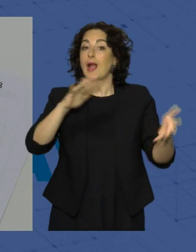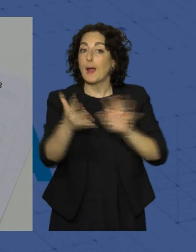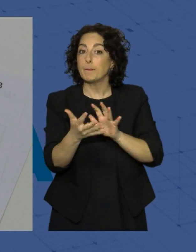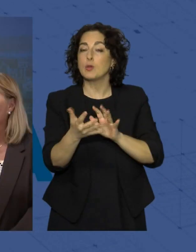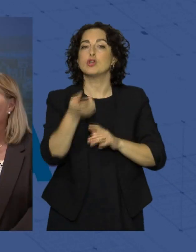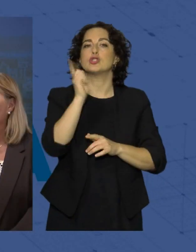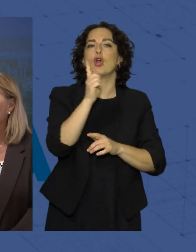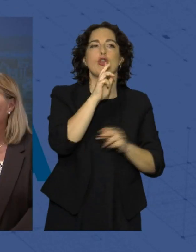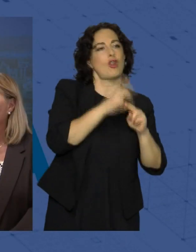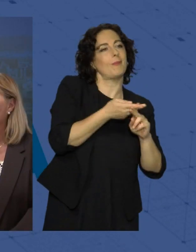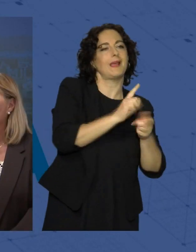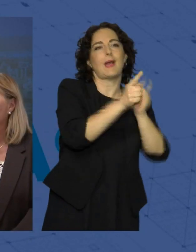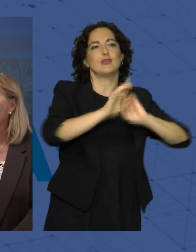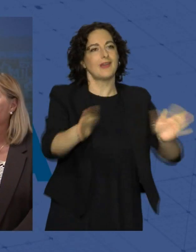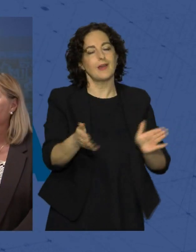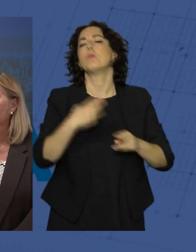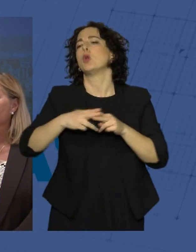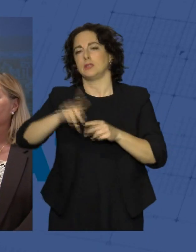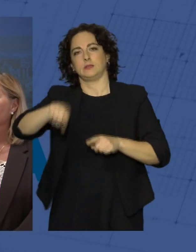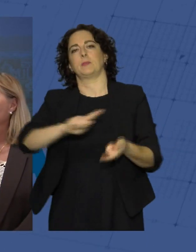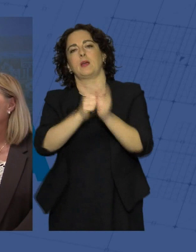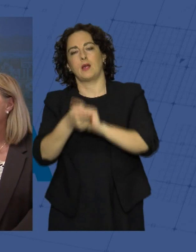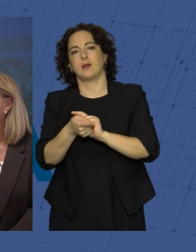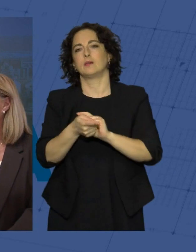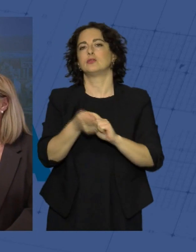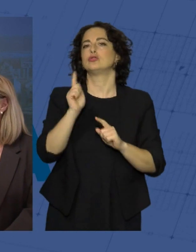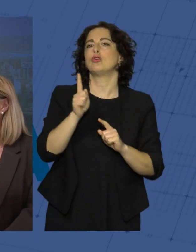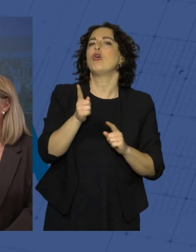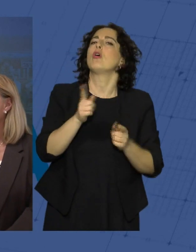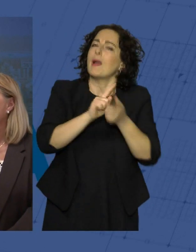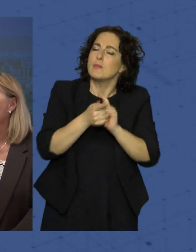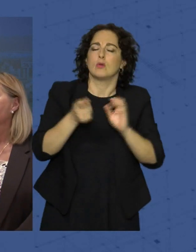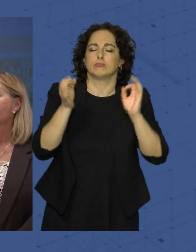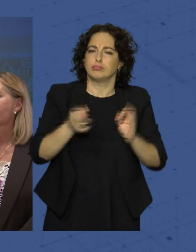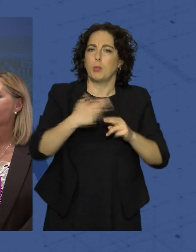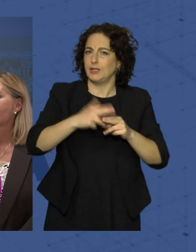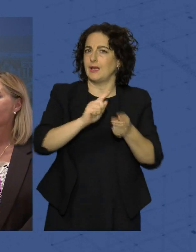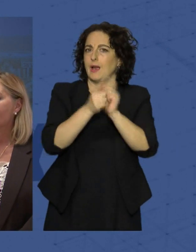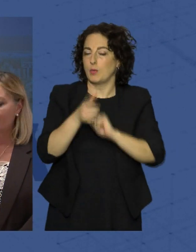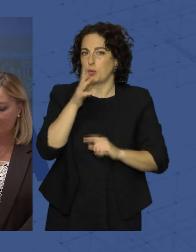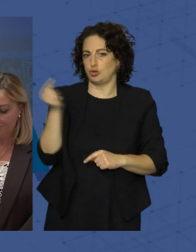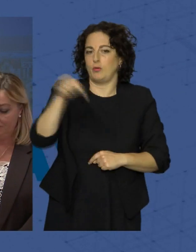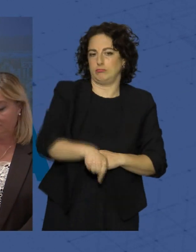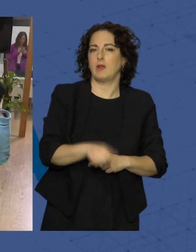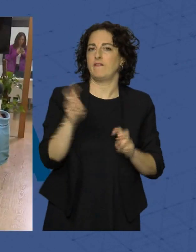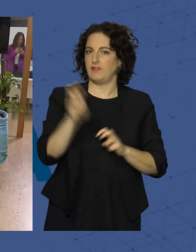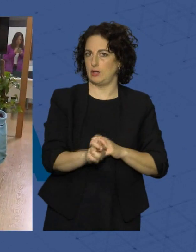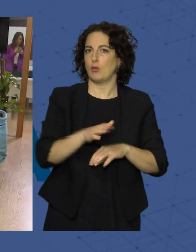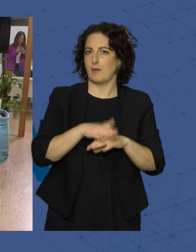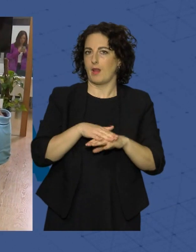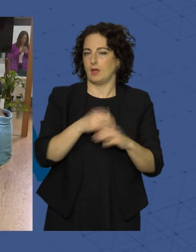ser no solamente de siglas sino de políticas. Esto no es cambio de sillones ni cambio de cromo. Esto es cambio de política y para eso es para lo que hemos venido nosotros a las